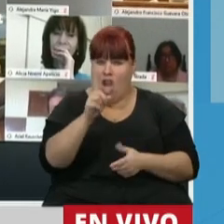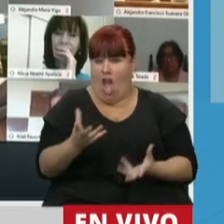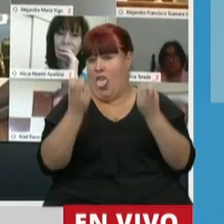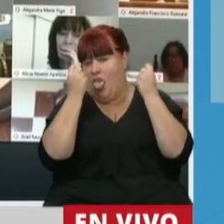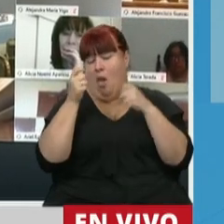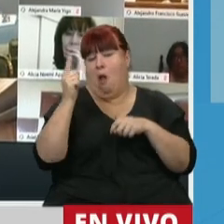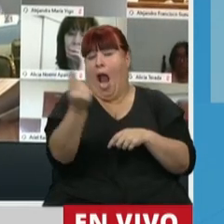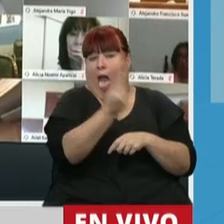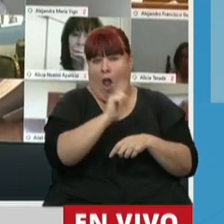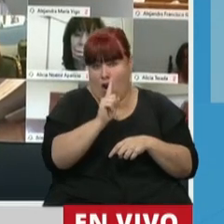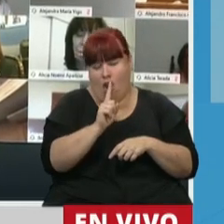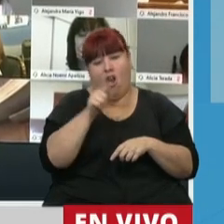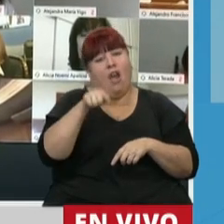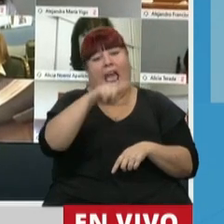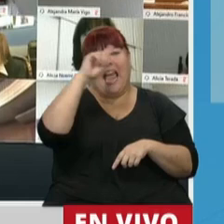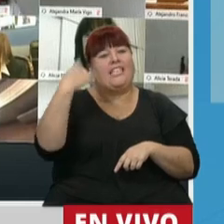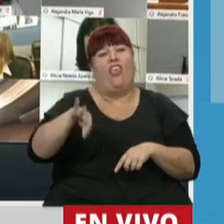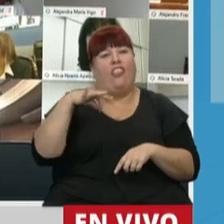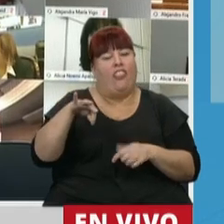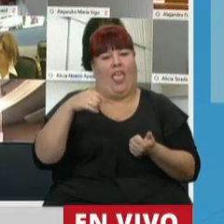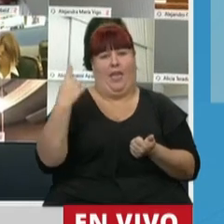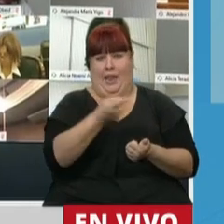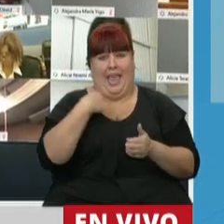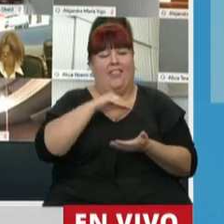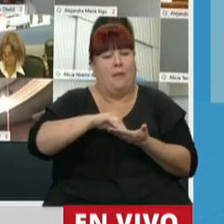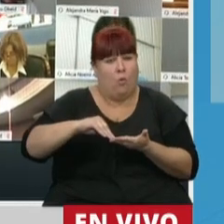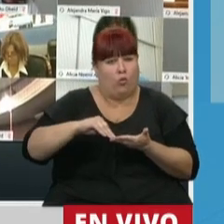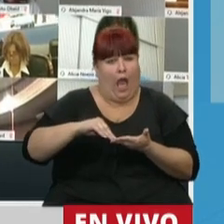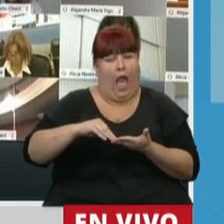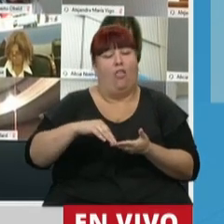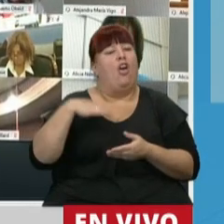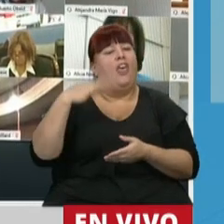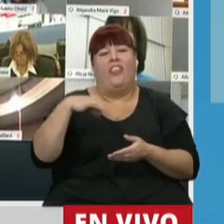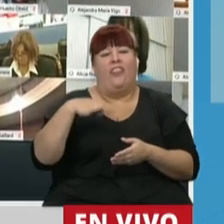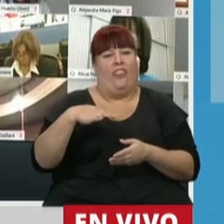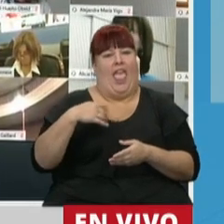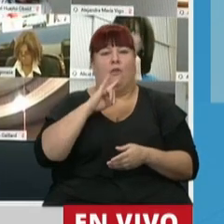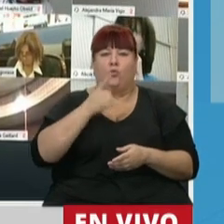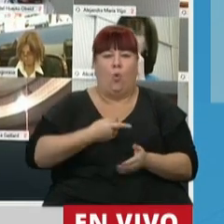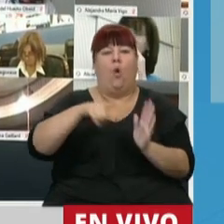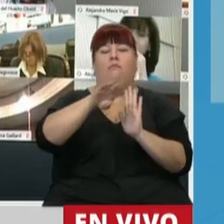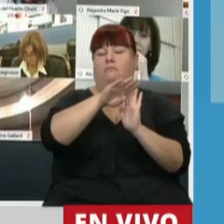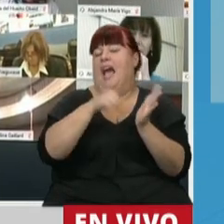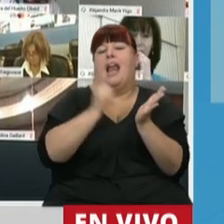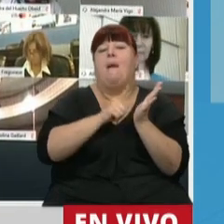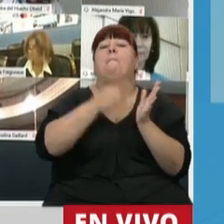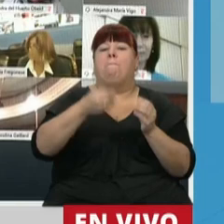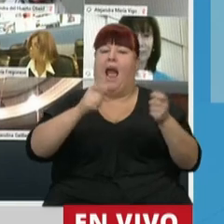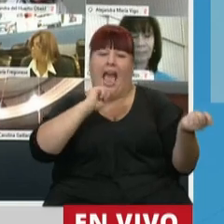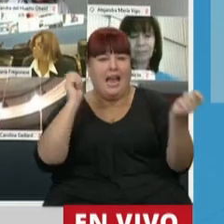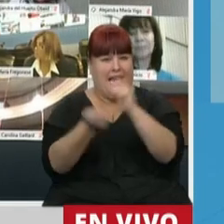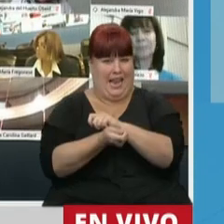por motu propio, es el Estado. Somos los legisladores los que debemos poner las reglas de juego para